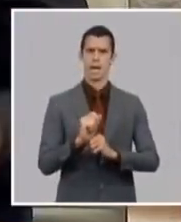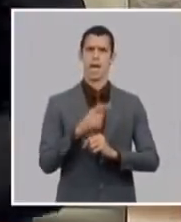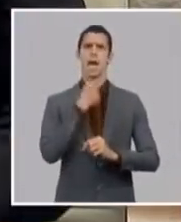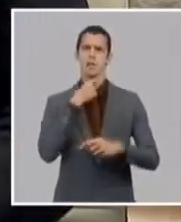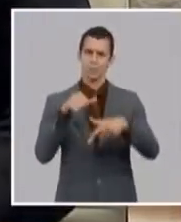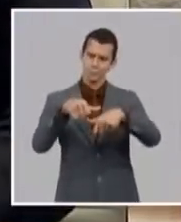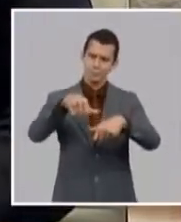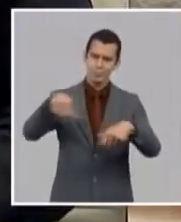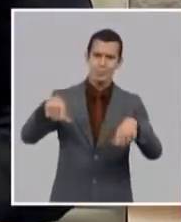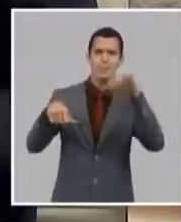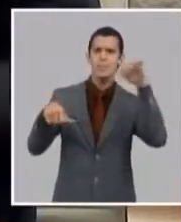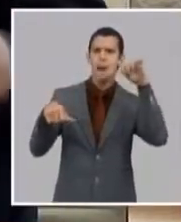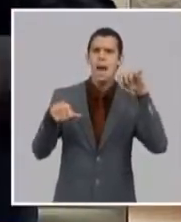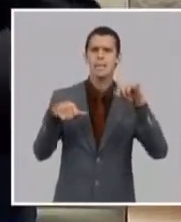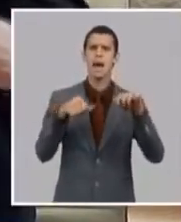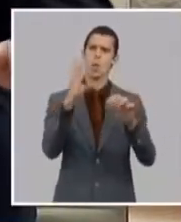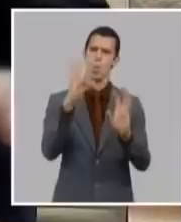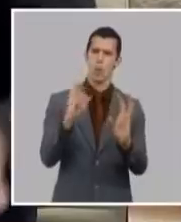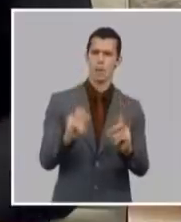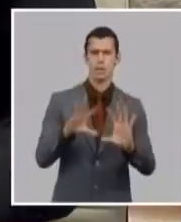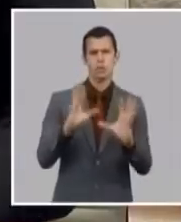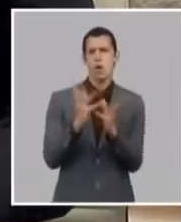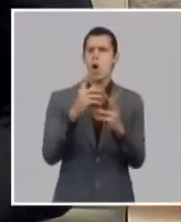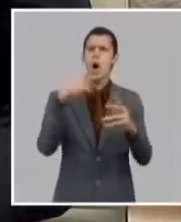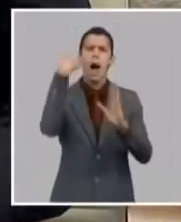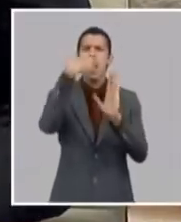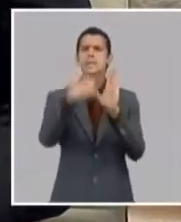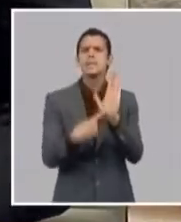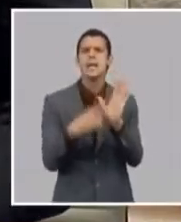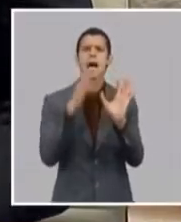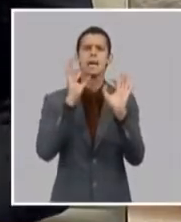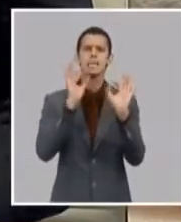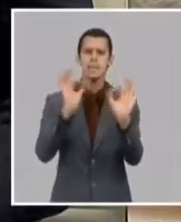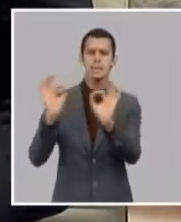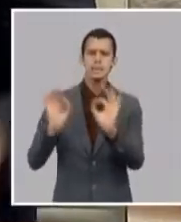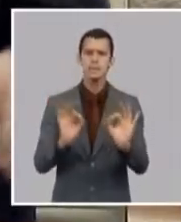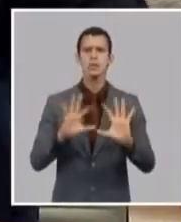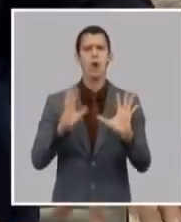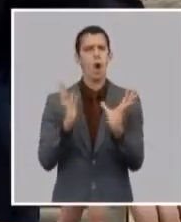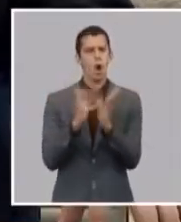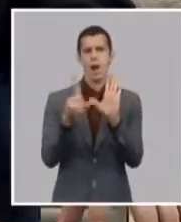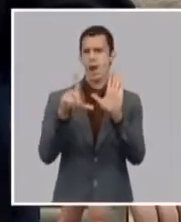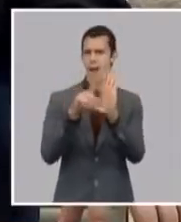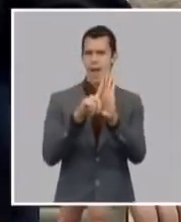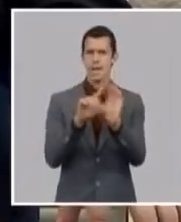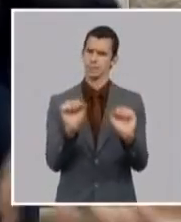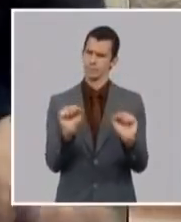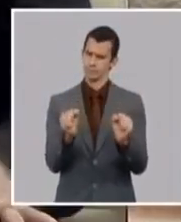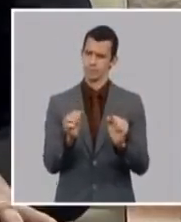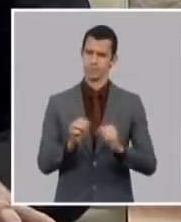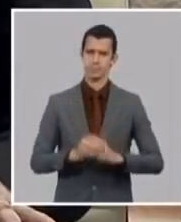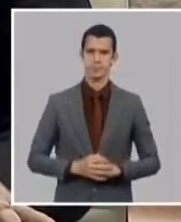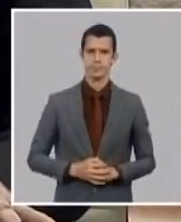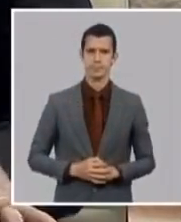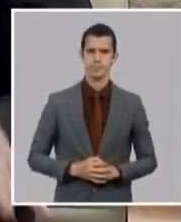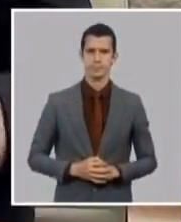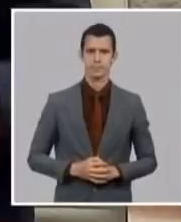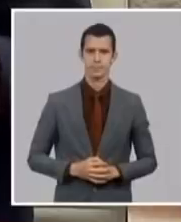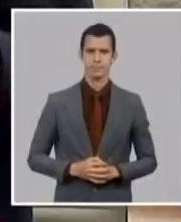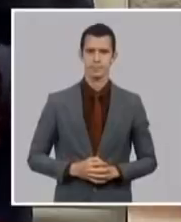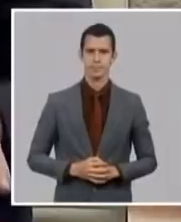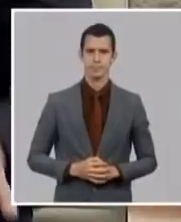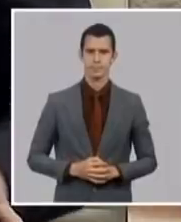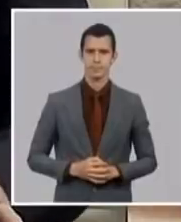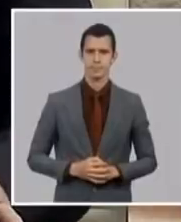cada viajero y eso está bueno una resolución prevista se mantienen también regulaciones establecidas por las